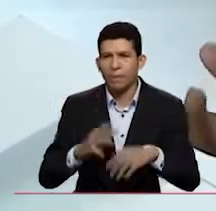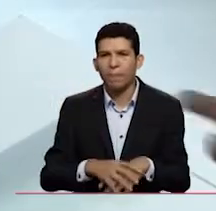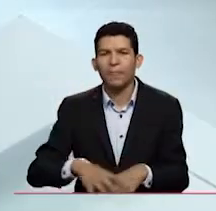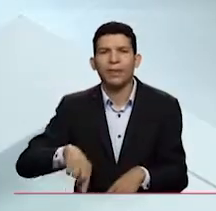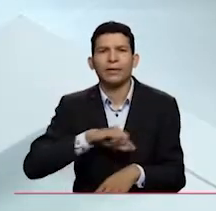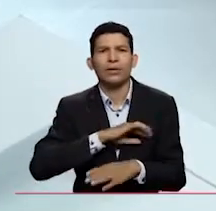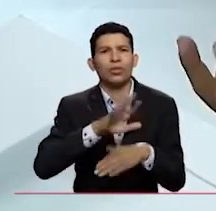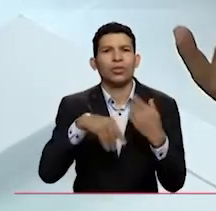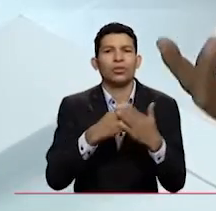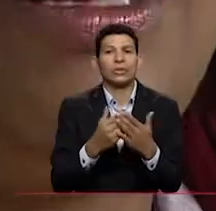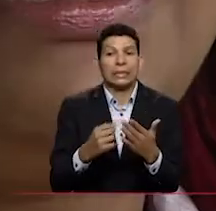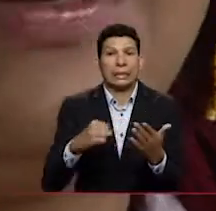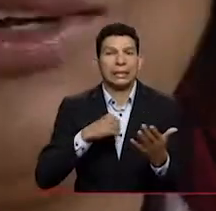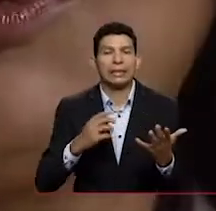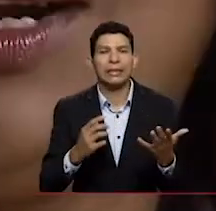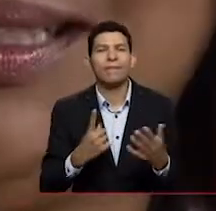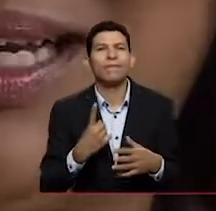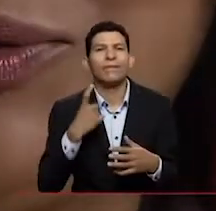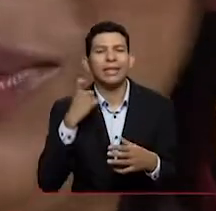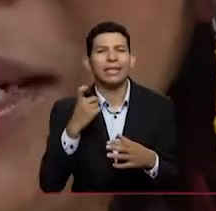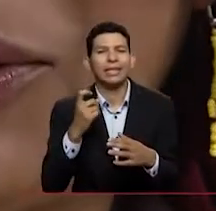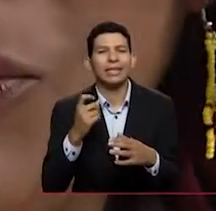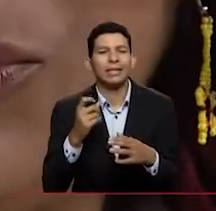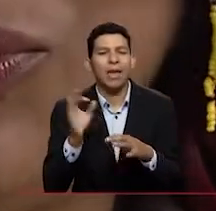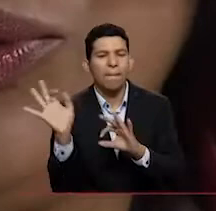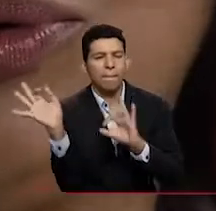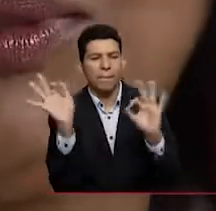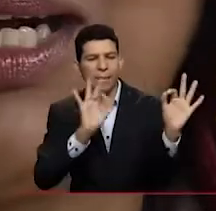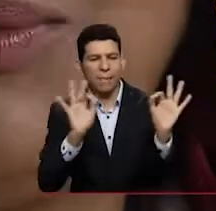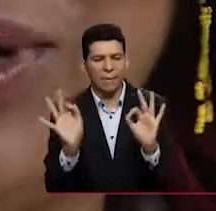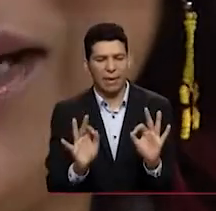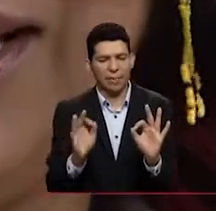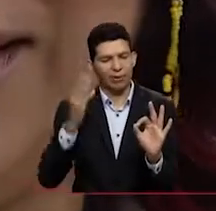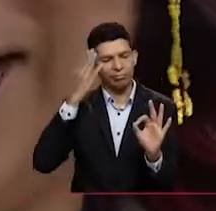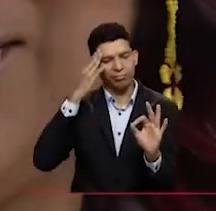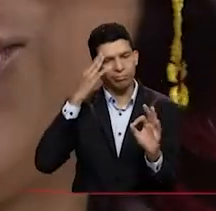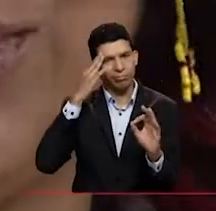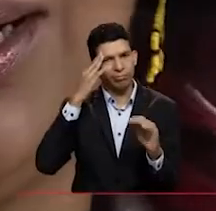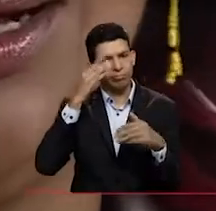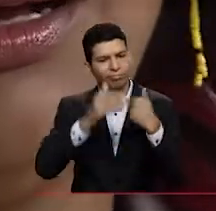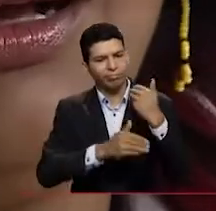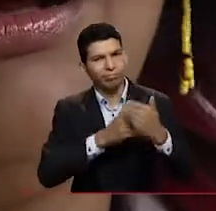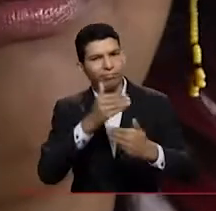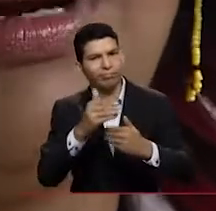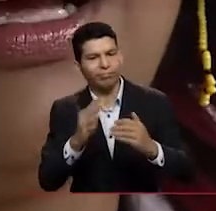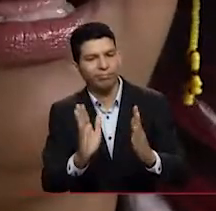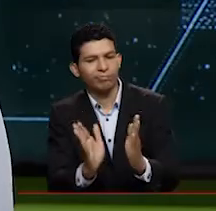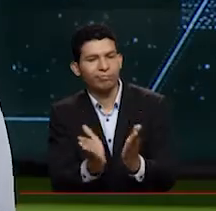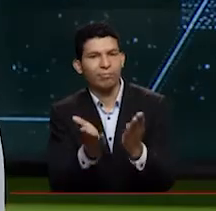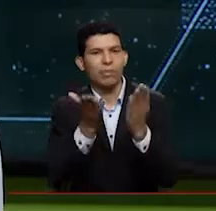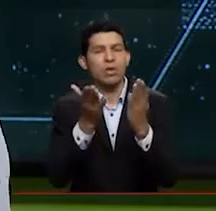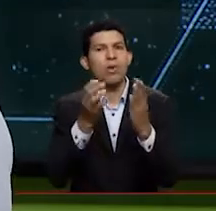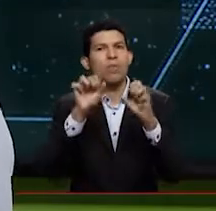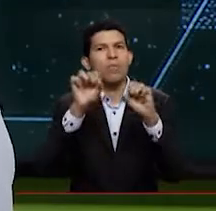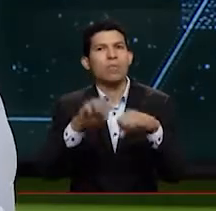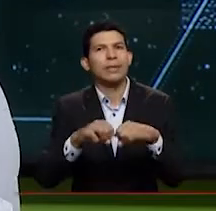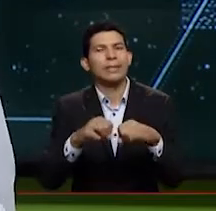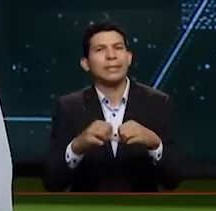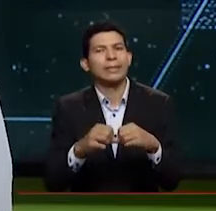sabemos lo que tenemos, pero nos hace falta como organizarlo y mirar cómo sacamos adelante esto para darle